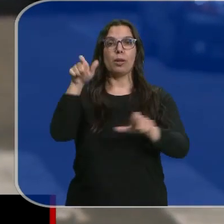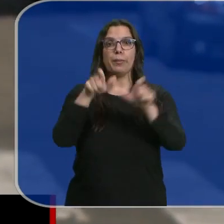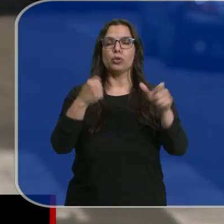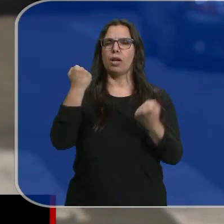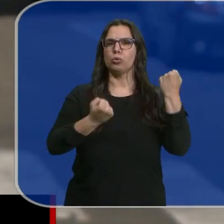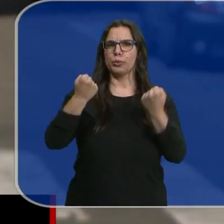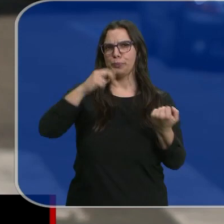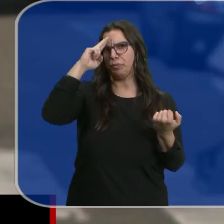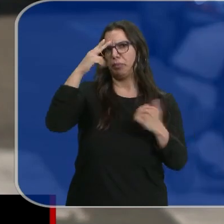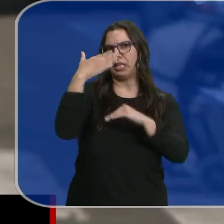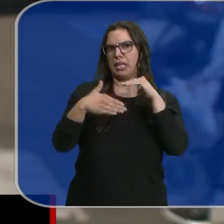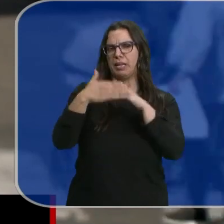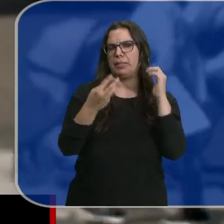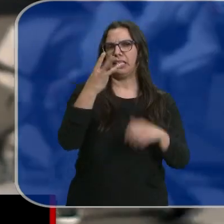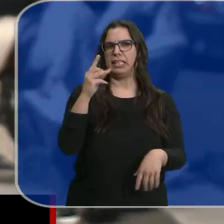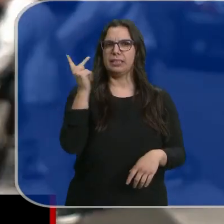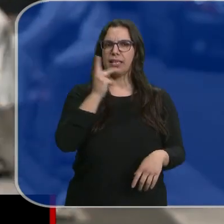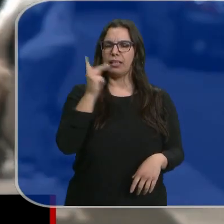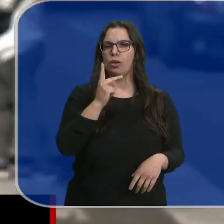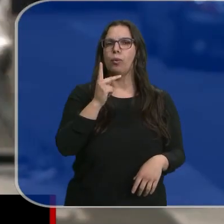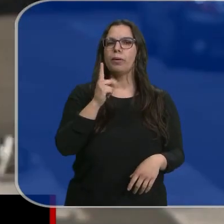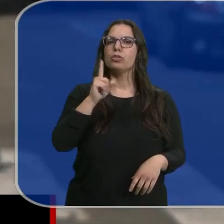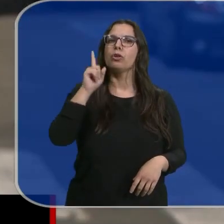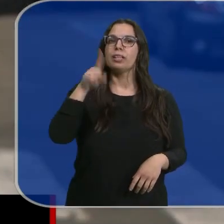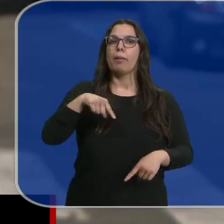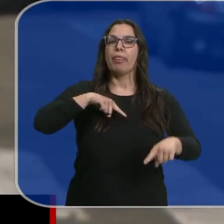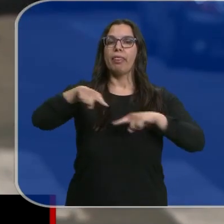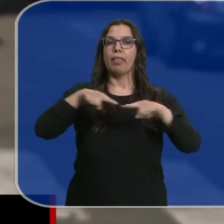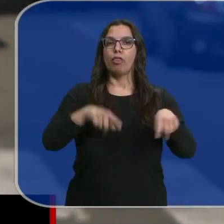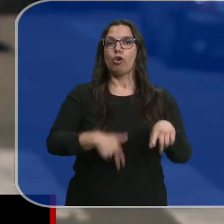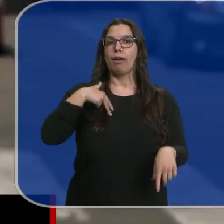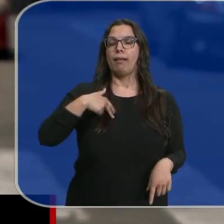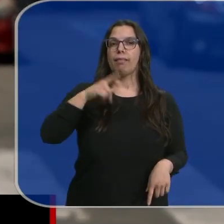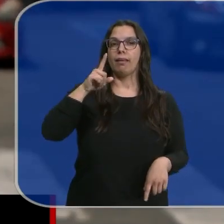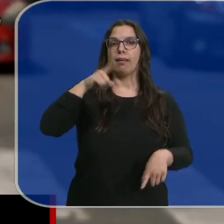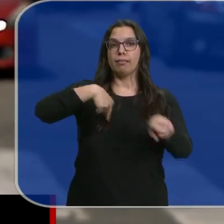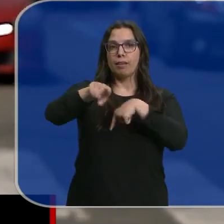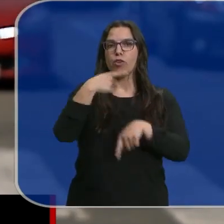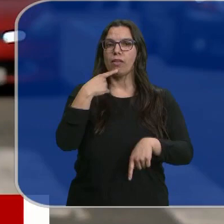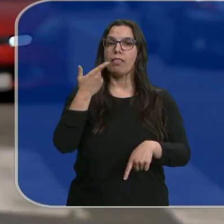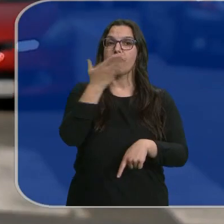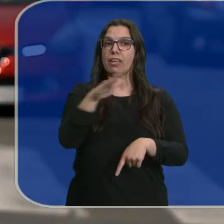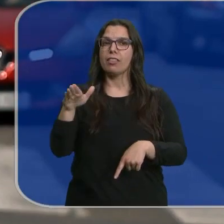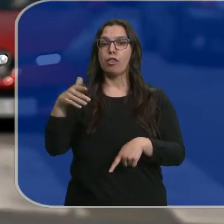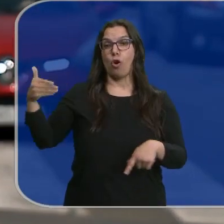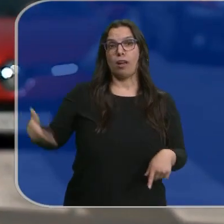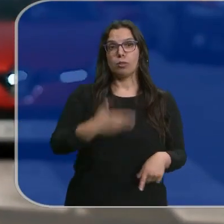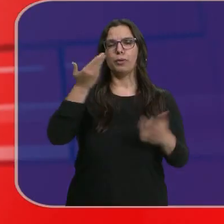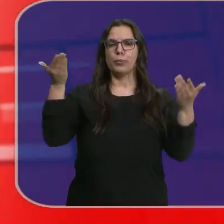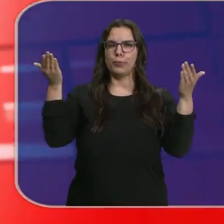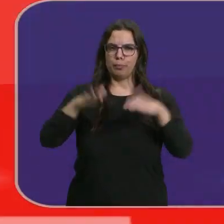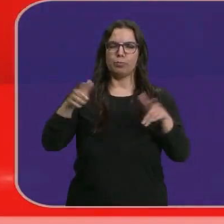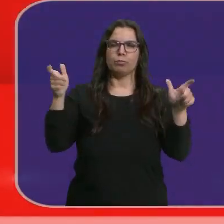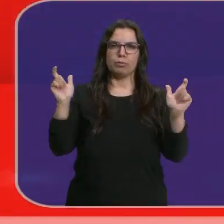respeta el límite de circular a 30 km por hora y la Dirección General de Tráfico confirma que han bajado los fallecidos por atropellos.